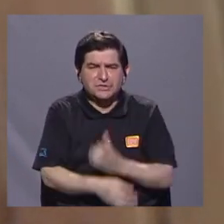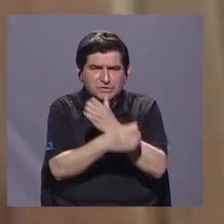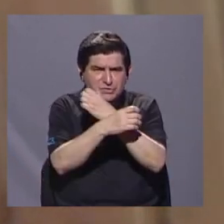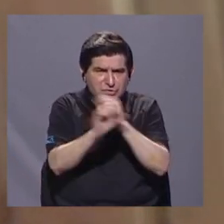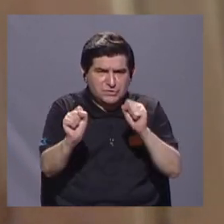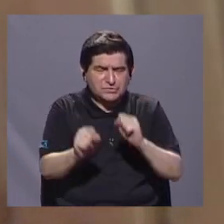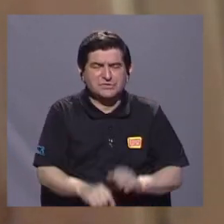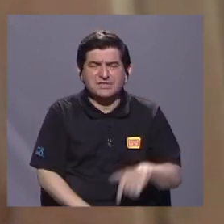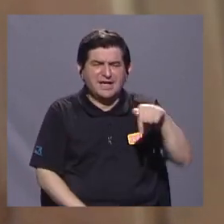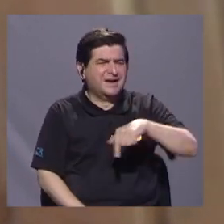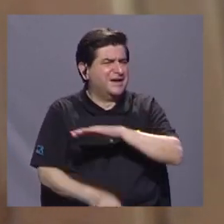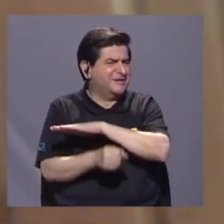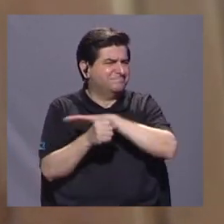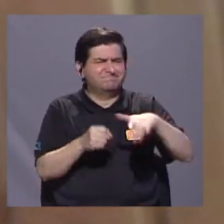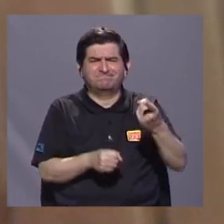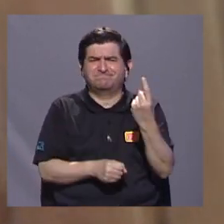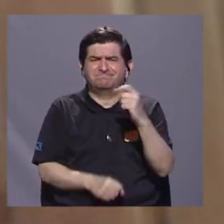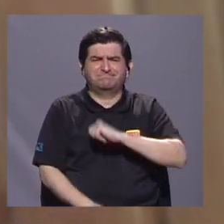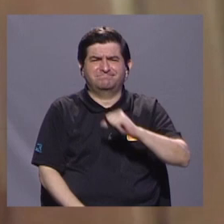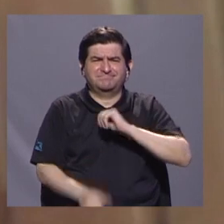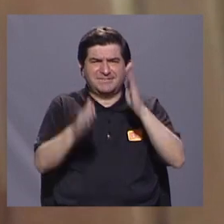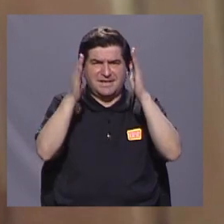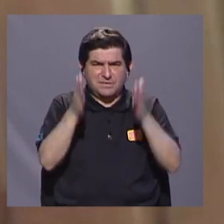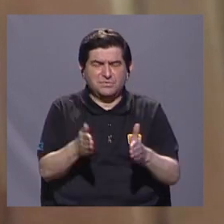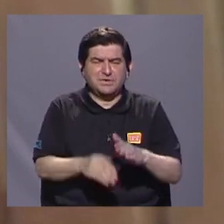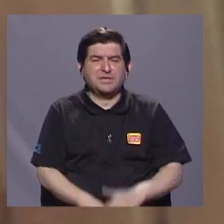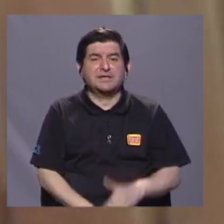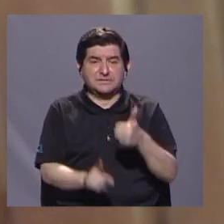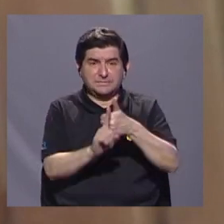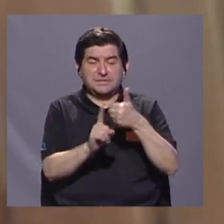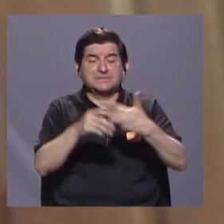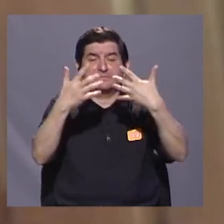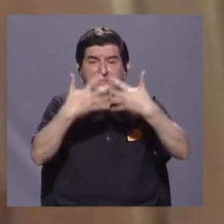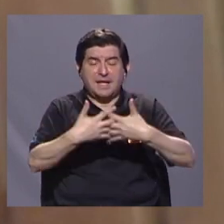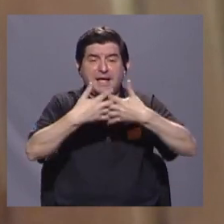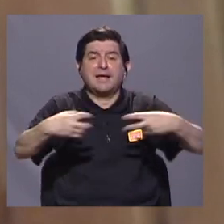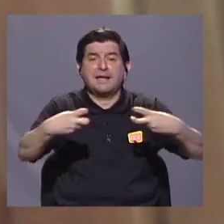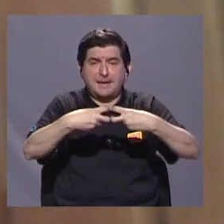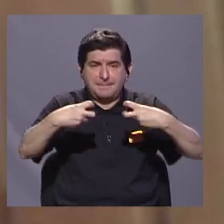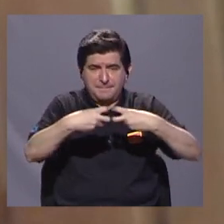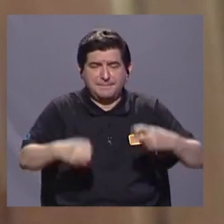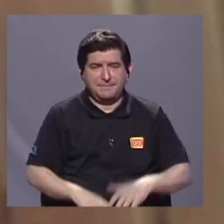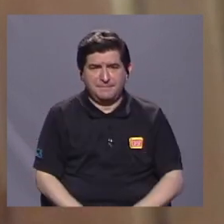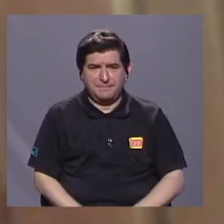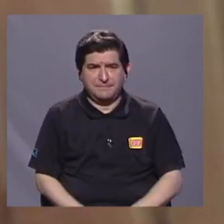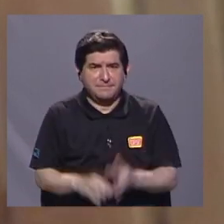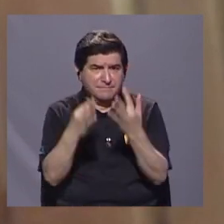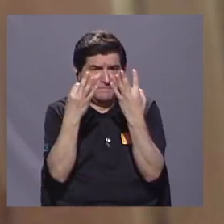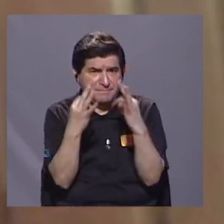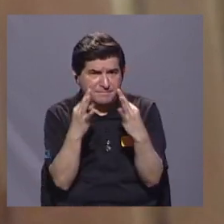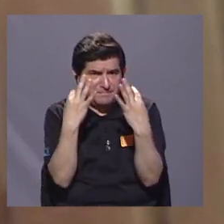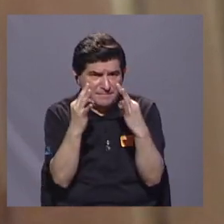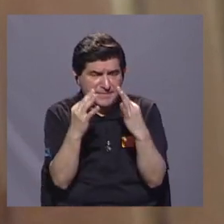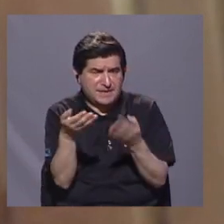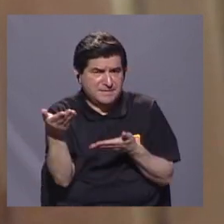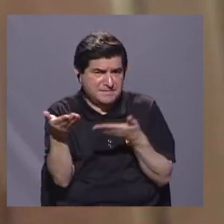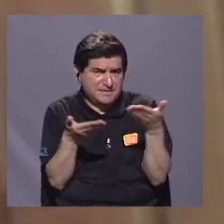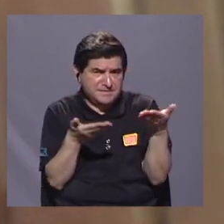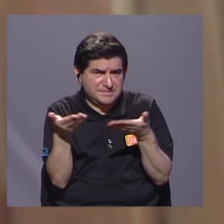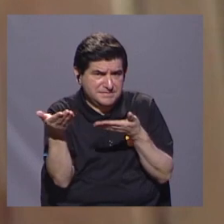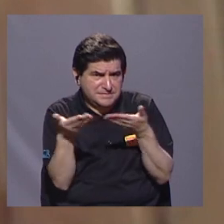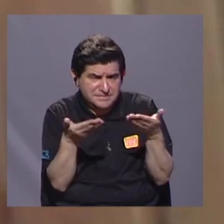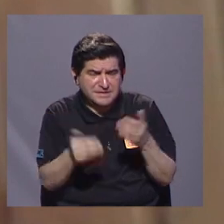ausencia total de las autoridades y de la misma compañía en prestar los servicios